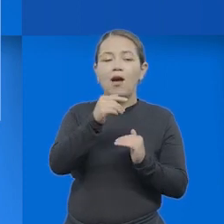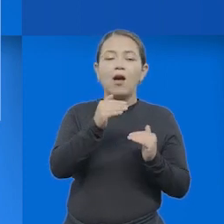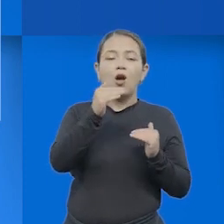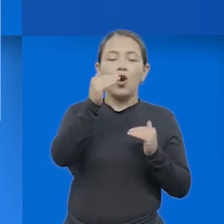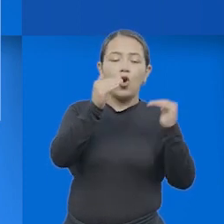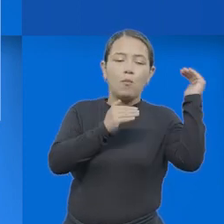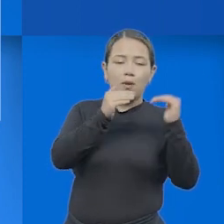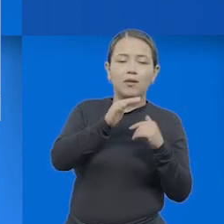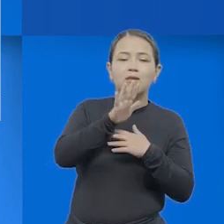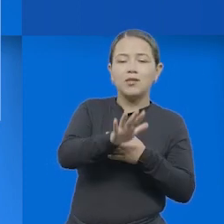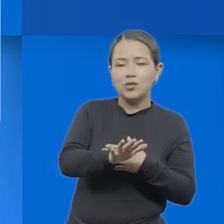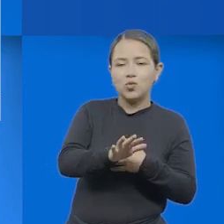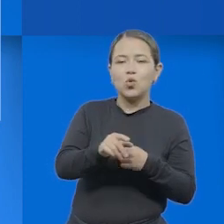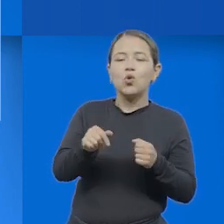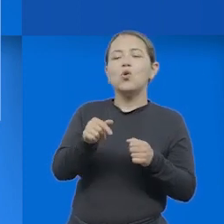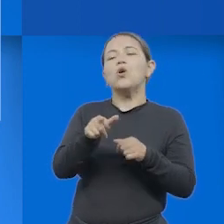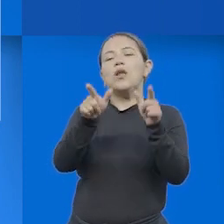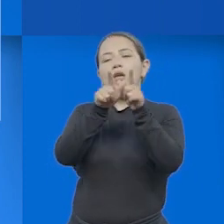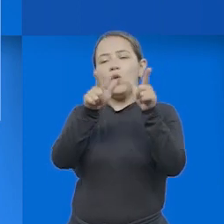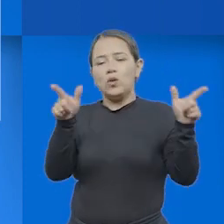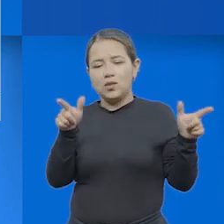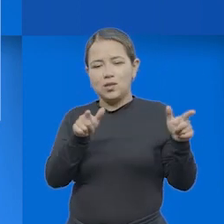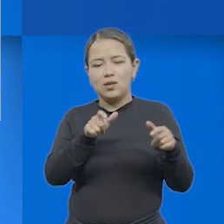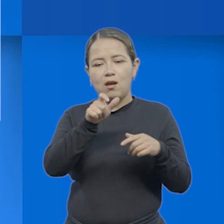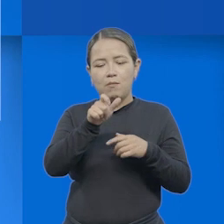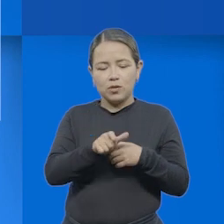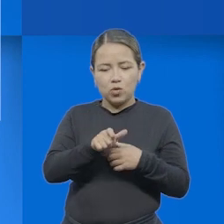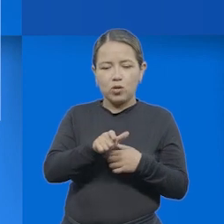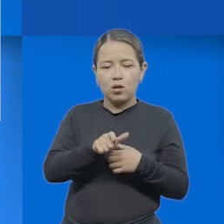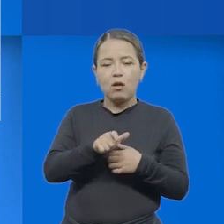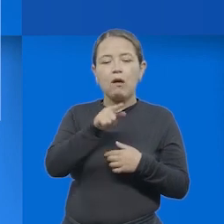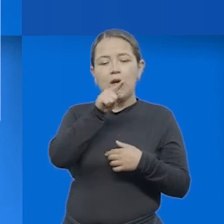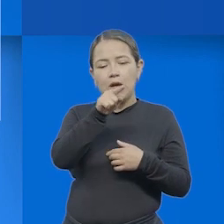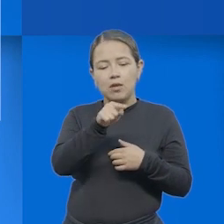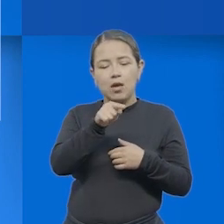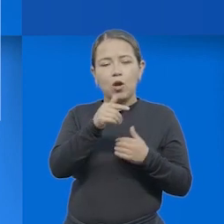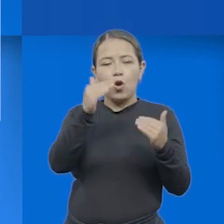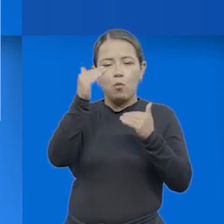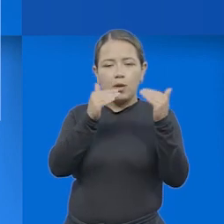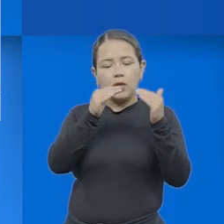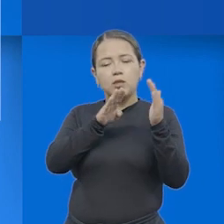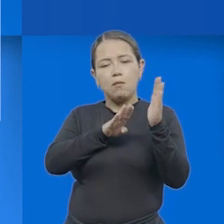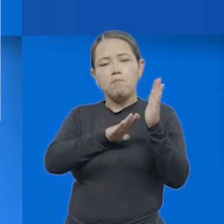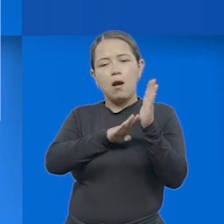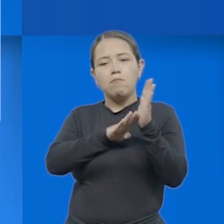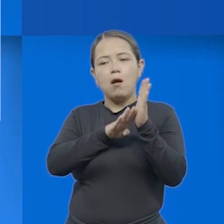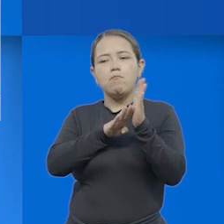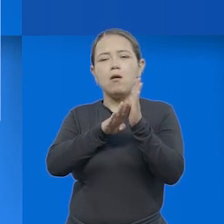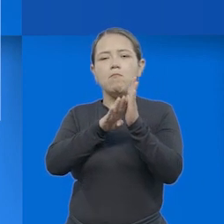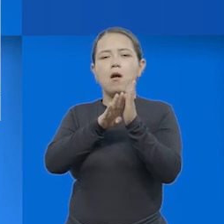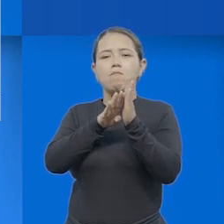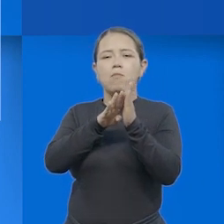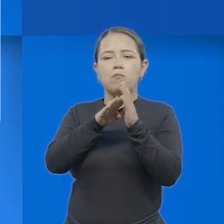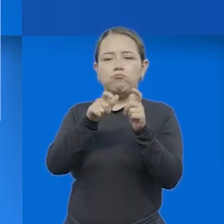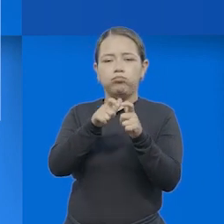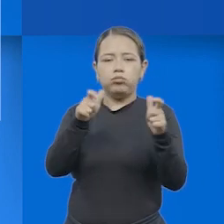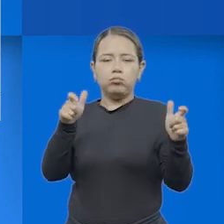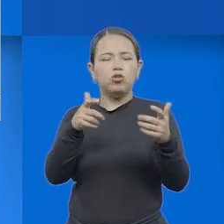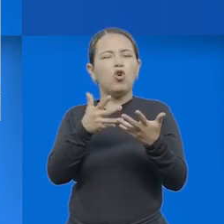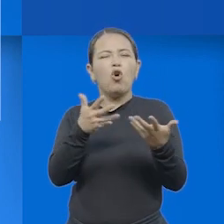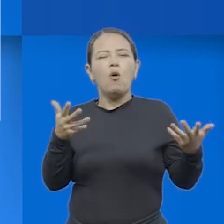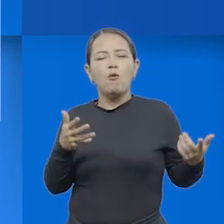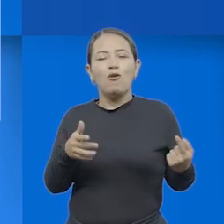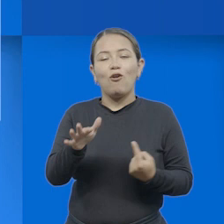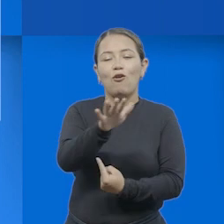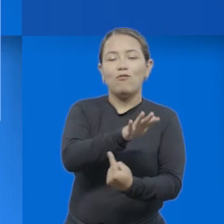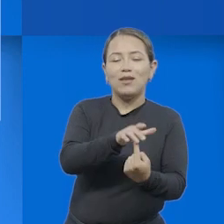lingüística que puede tener un individuo y cómo esa competencia lingüística va creciendo a medida que el individuo se va desarrollando dentro de